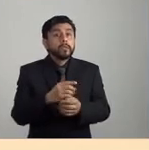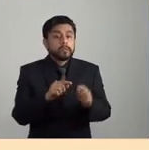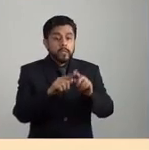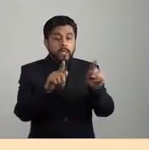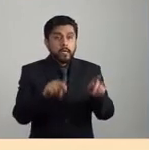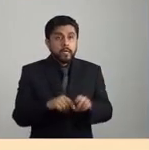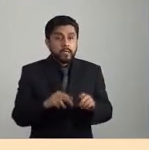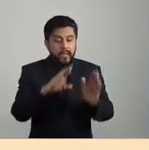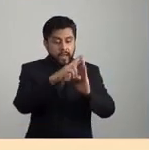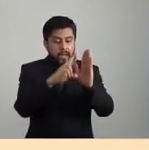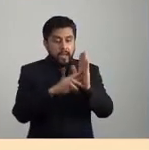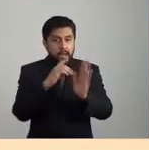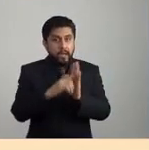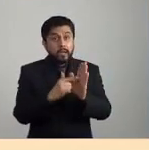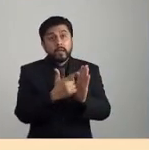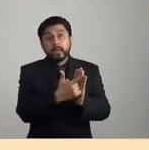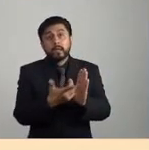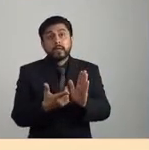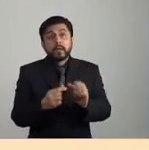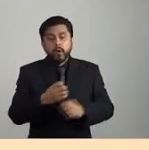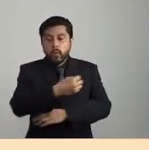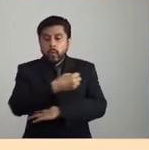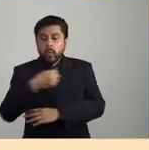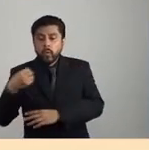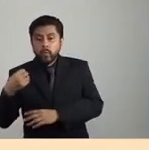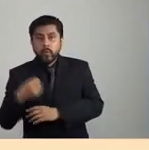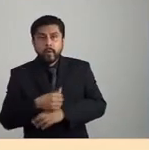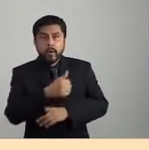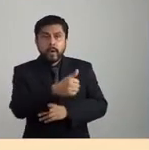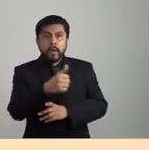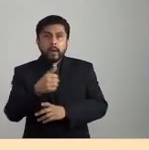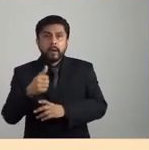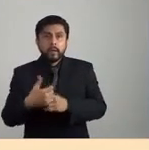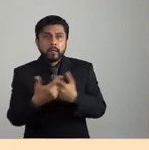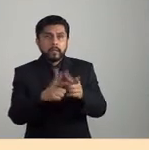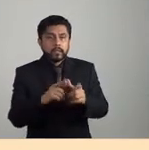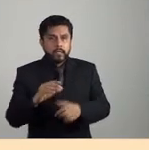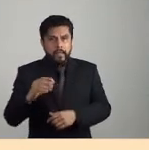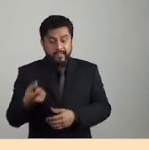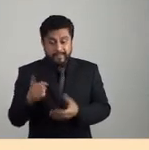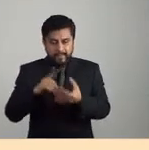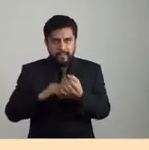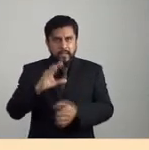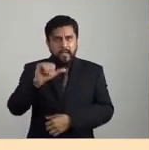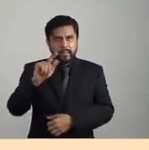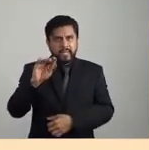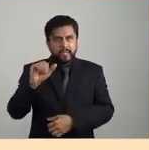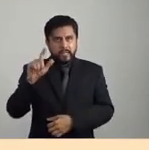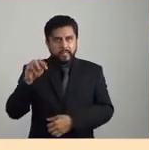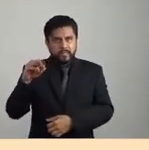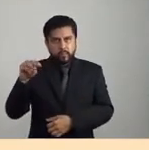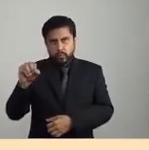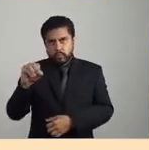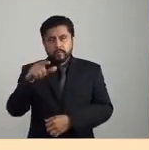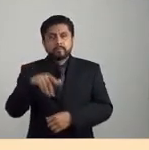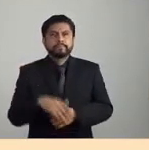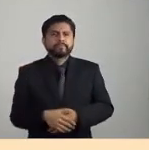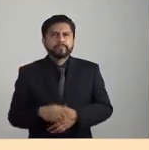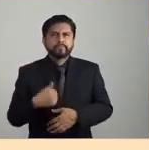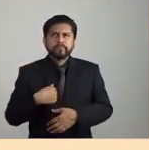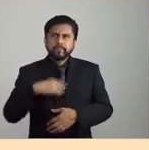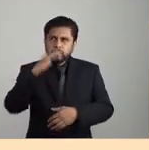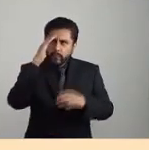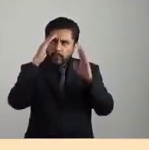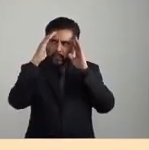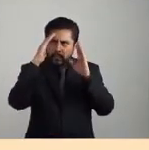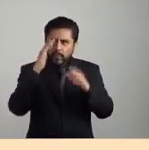esta forma de organización en términos capitalistas. Y, no sé, pensando un poco en